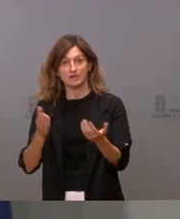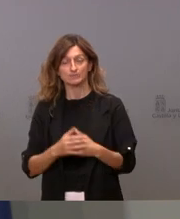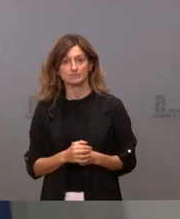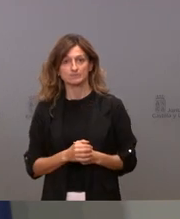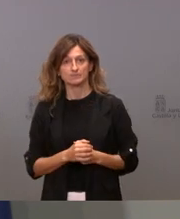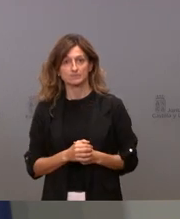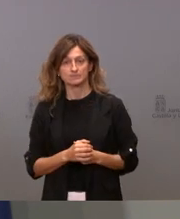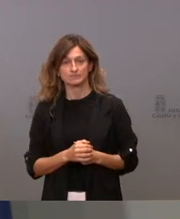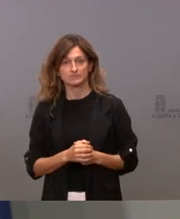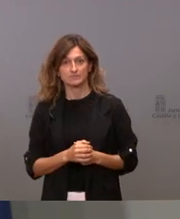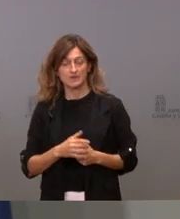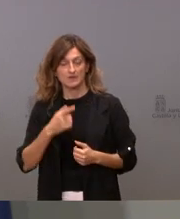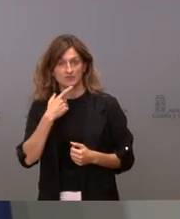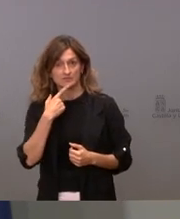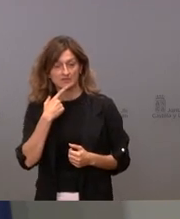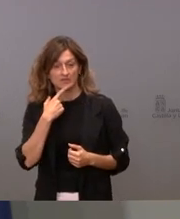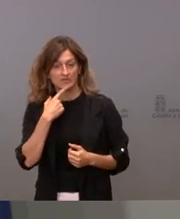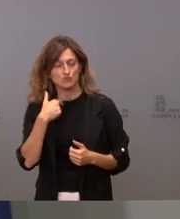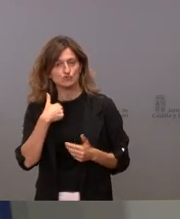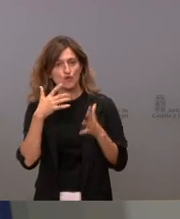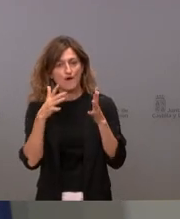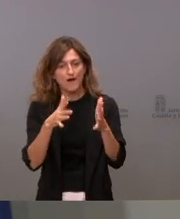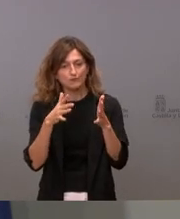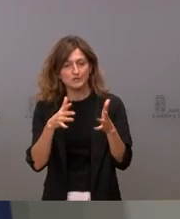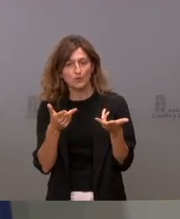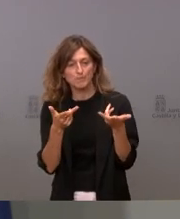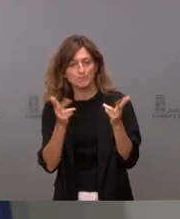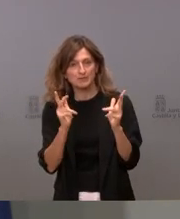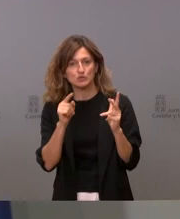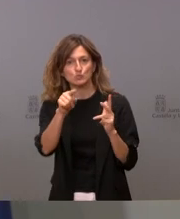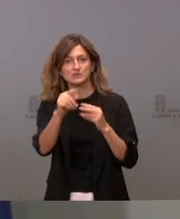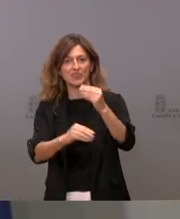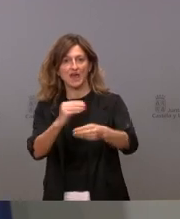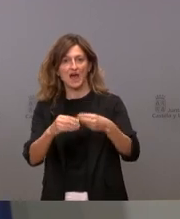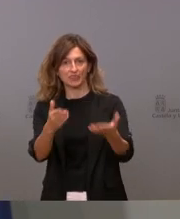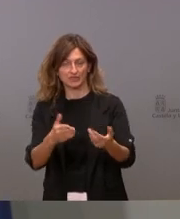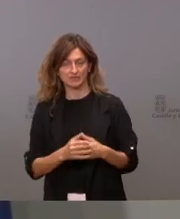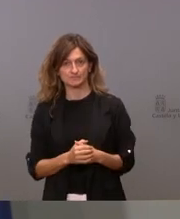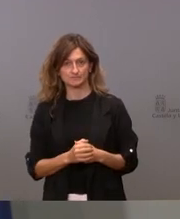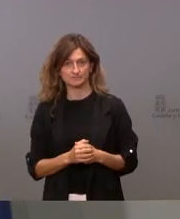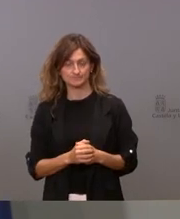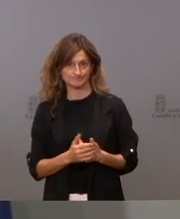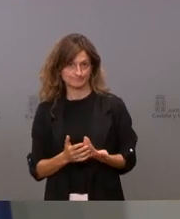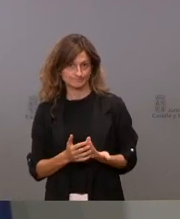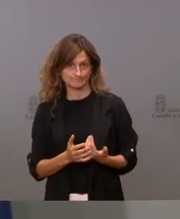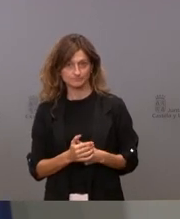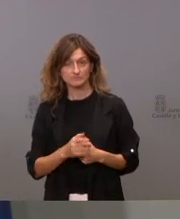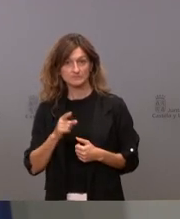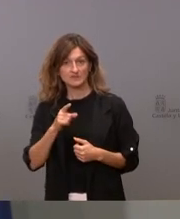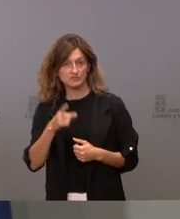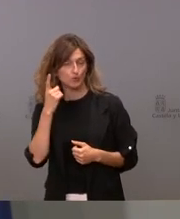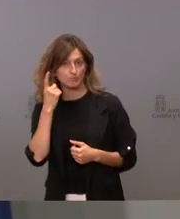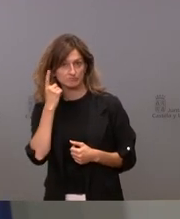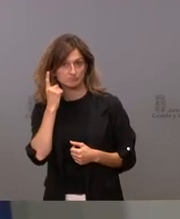no haga una cosa que es decirle a los demás yo le recomiendo o le permito pero ya lo hace usted ya si eso esto nos suena